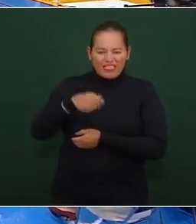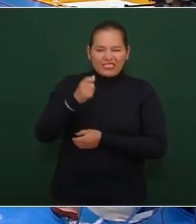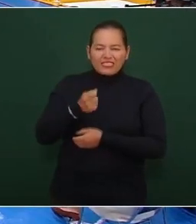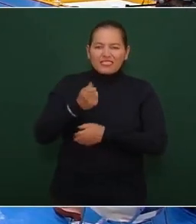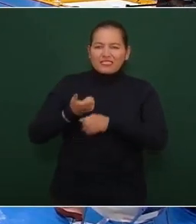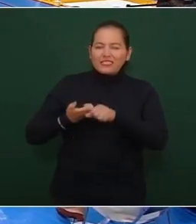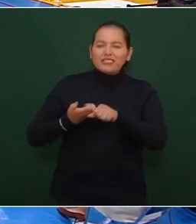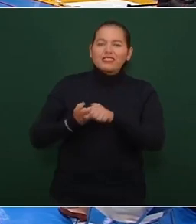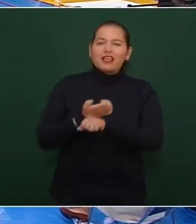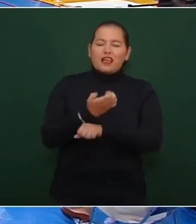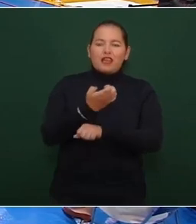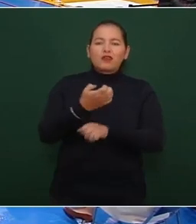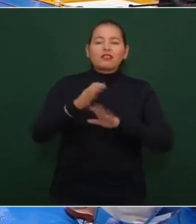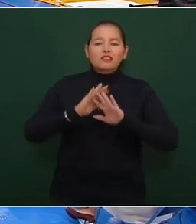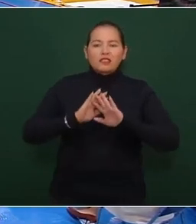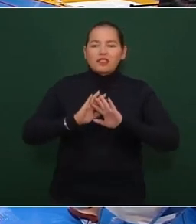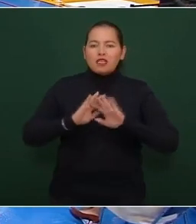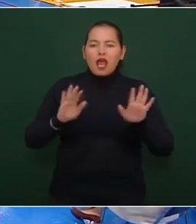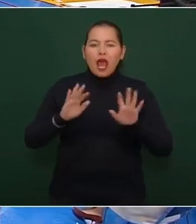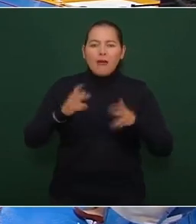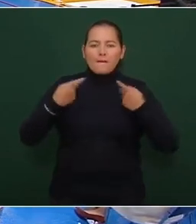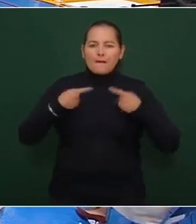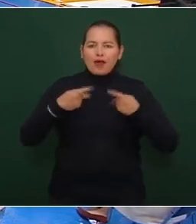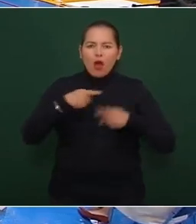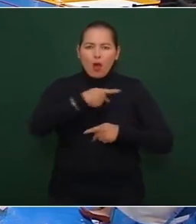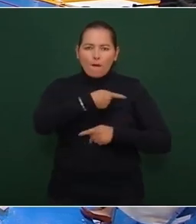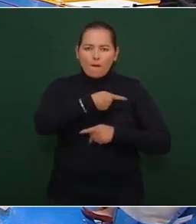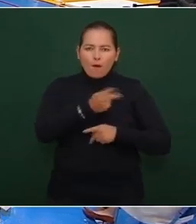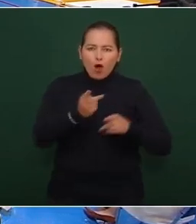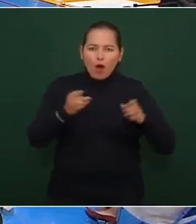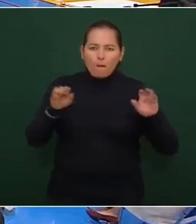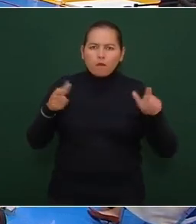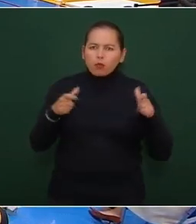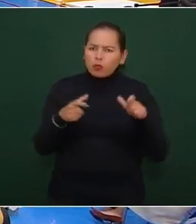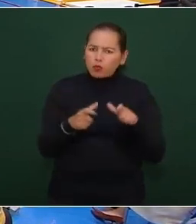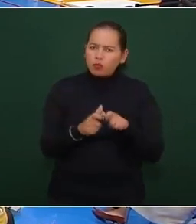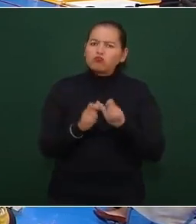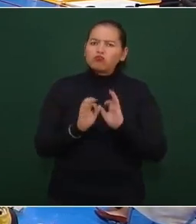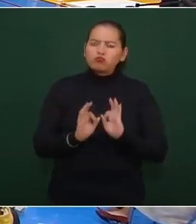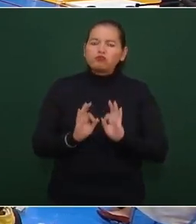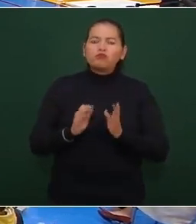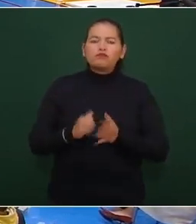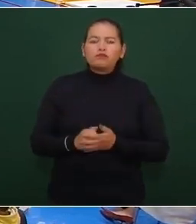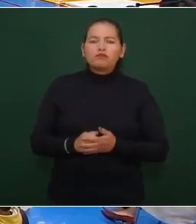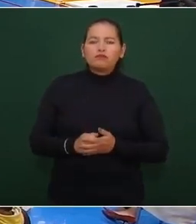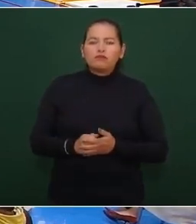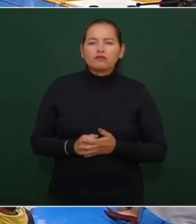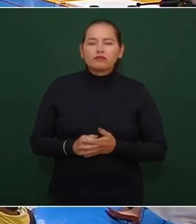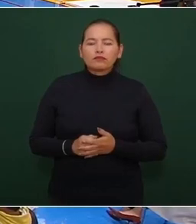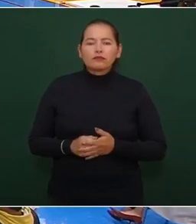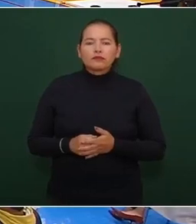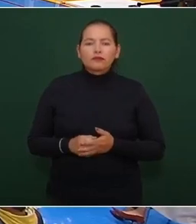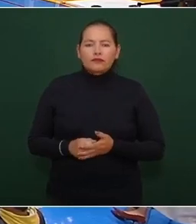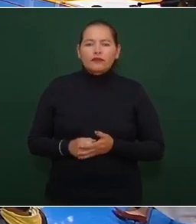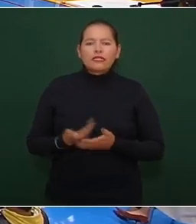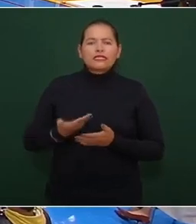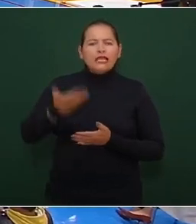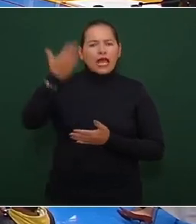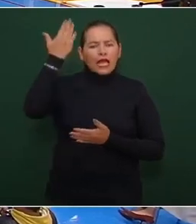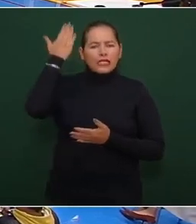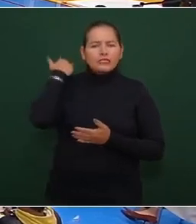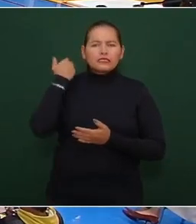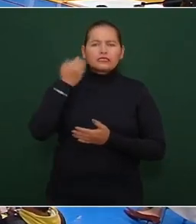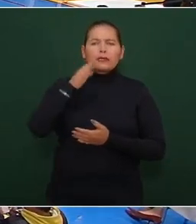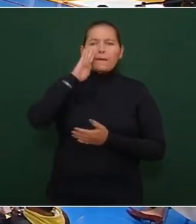la pobreza y desde que estaba al finado Miguel